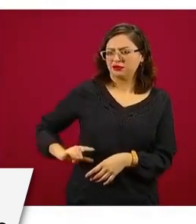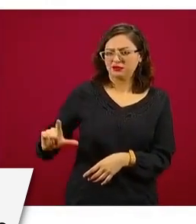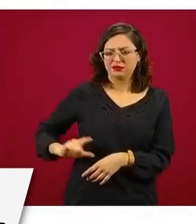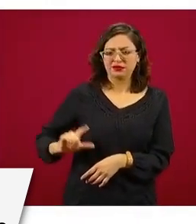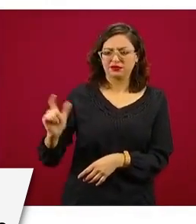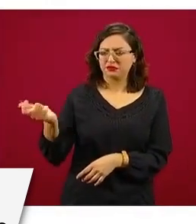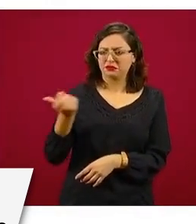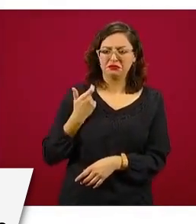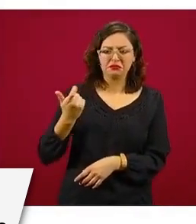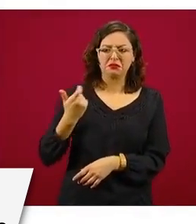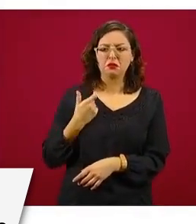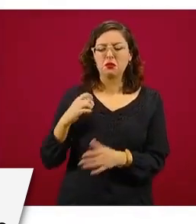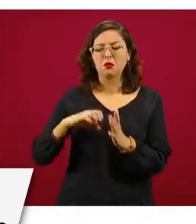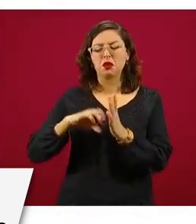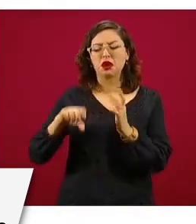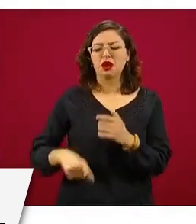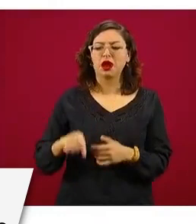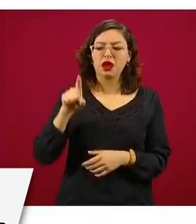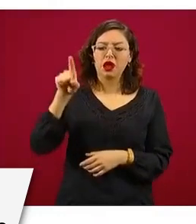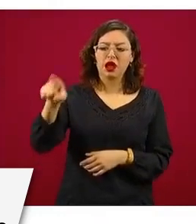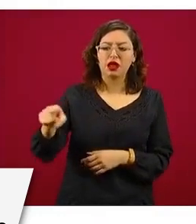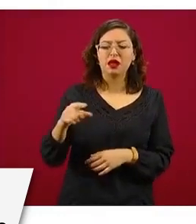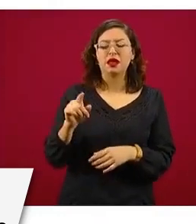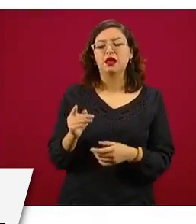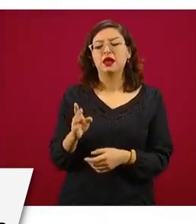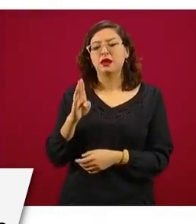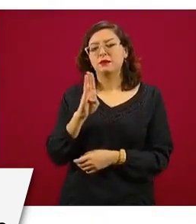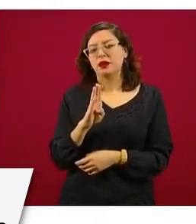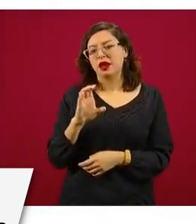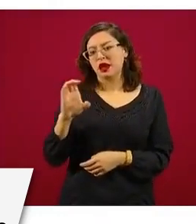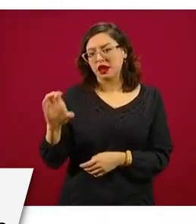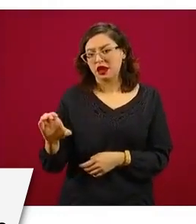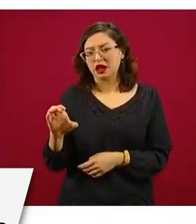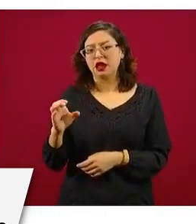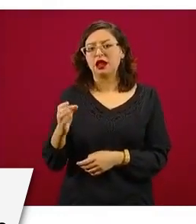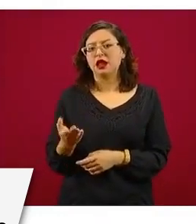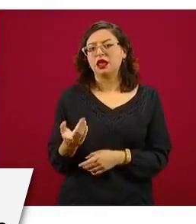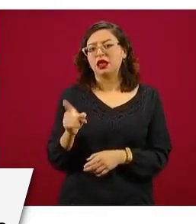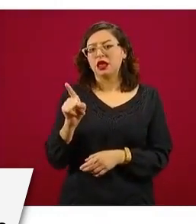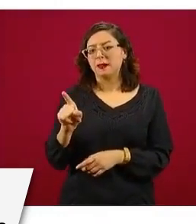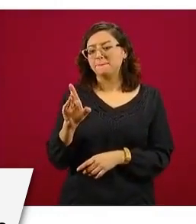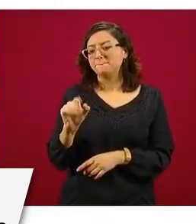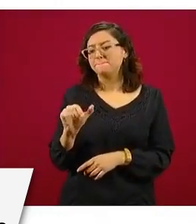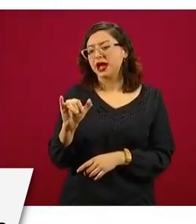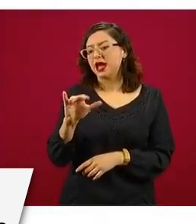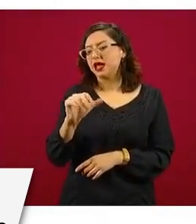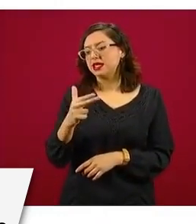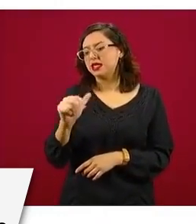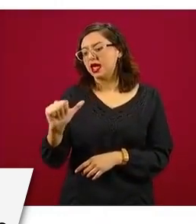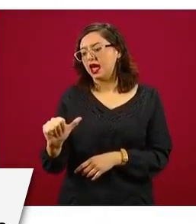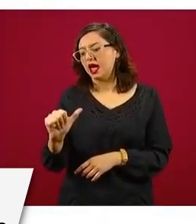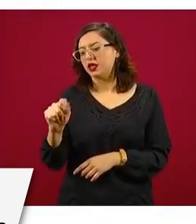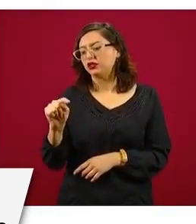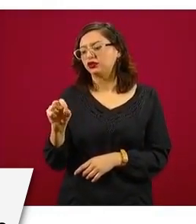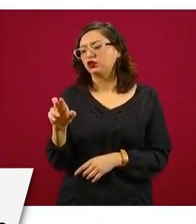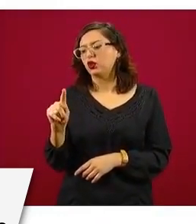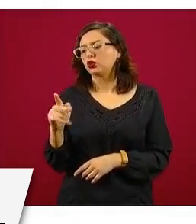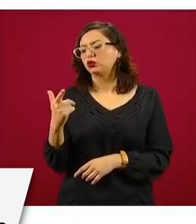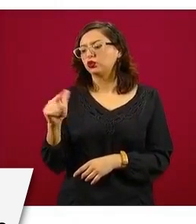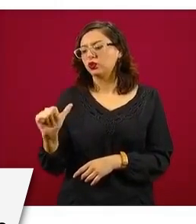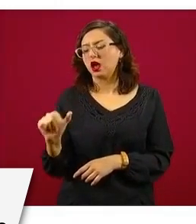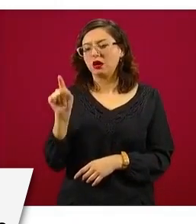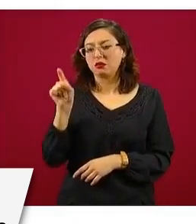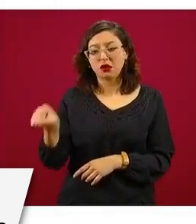Bahía de Tortugas, en Baja California, en Mulegé, hay un telebachillerato